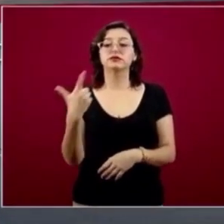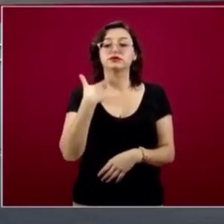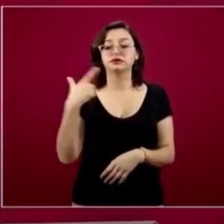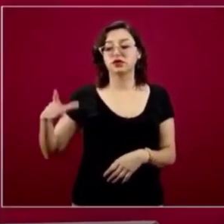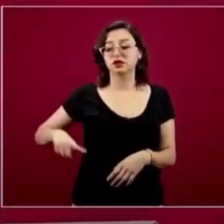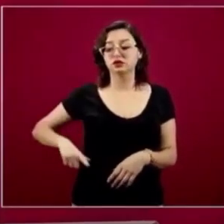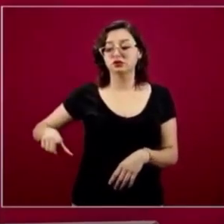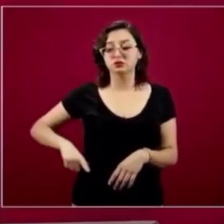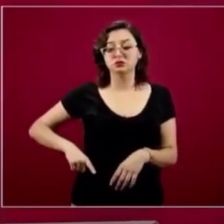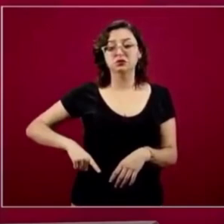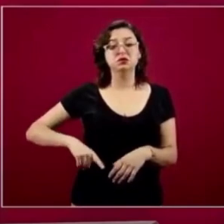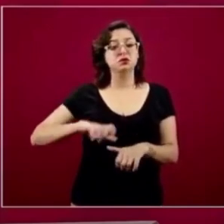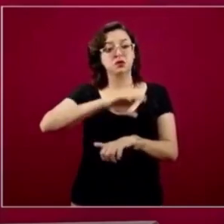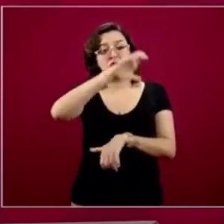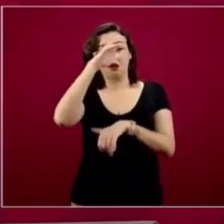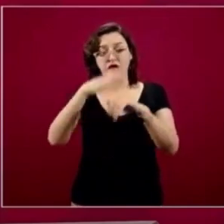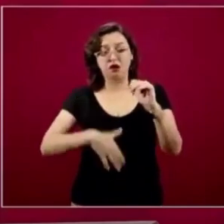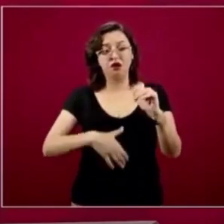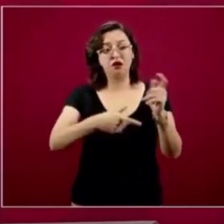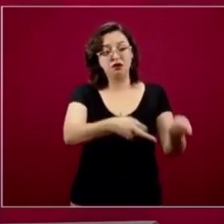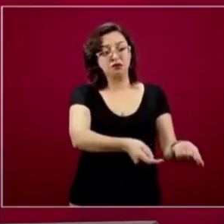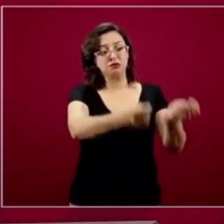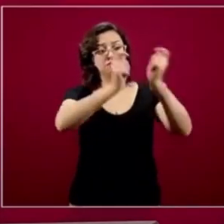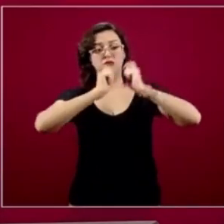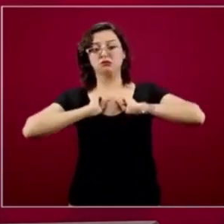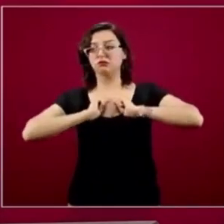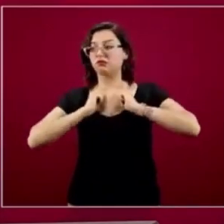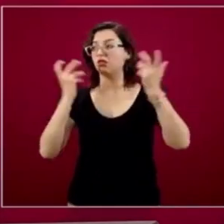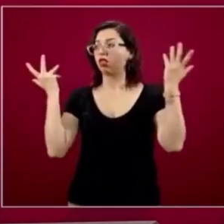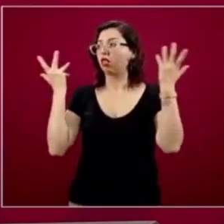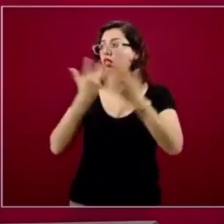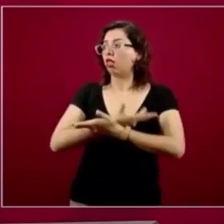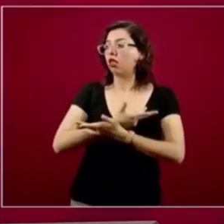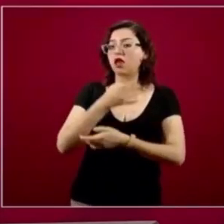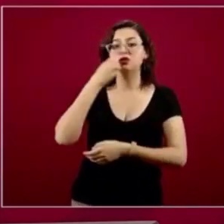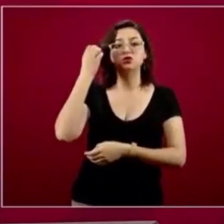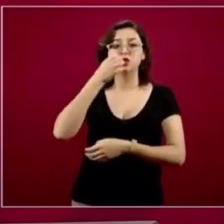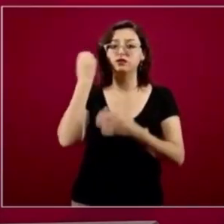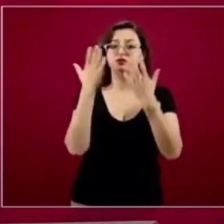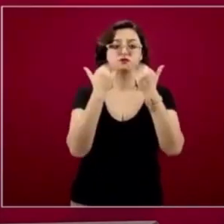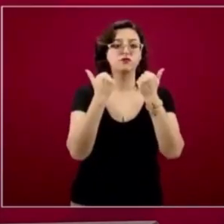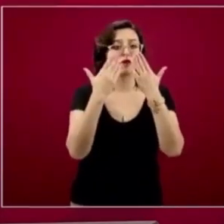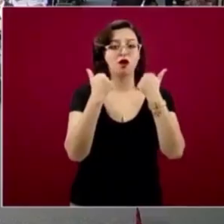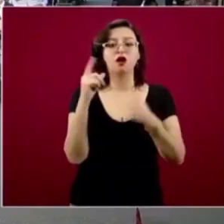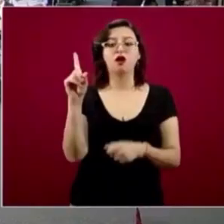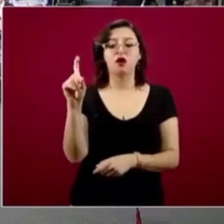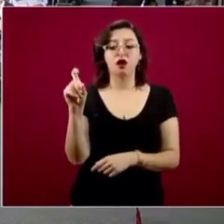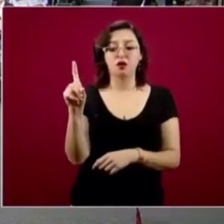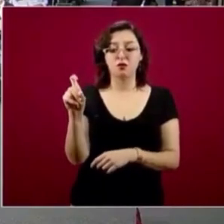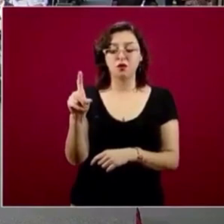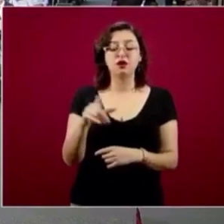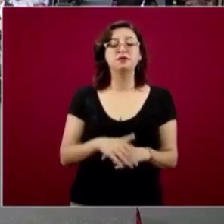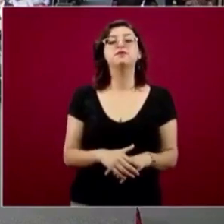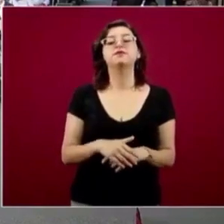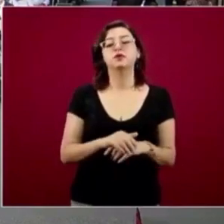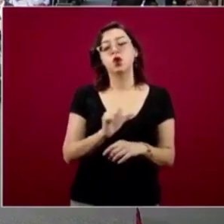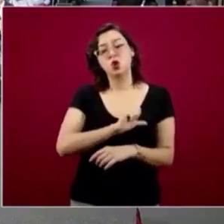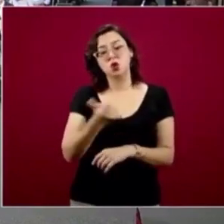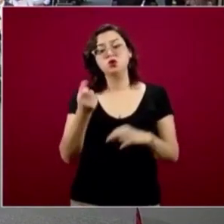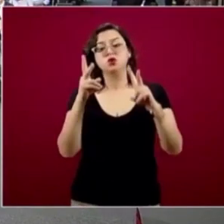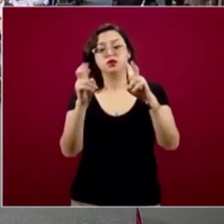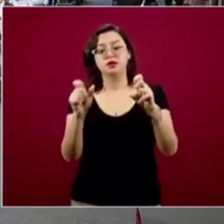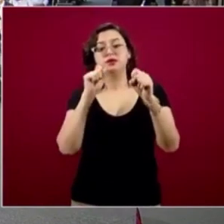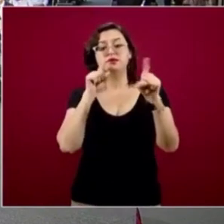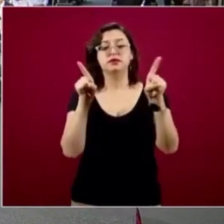sin agua potable. Otro tema muy importante es la falta de oportunidades para jóvenes que quieren estudiar,